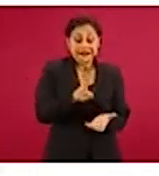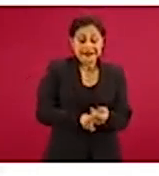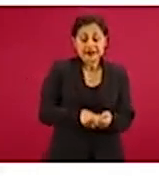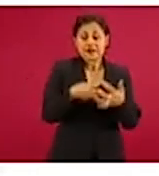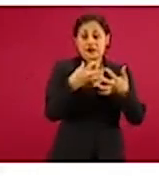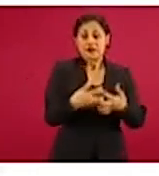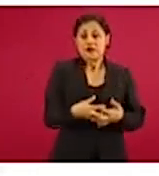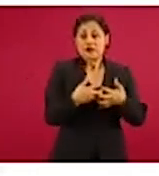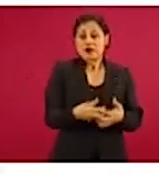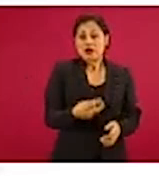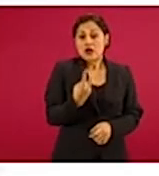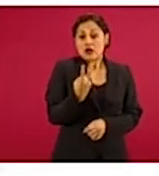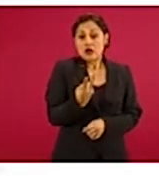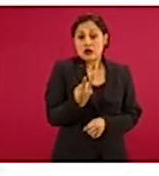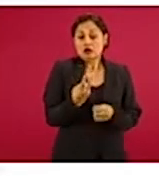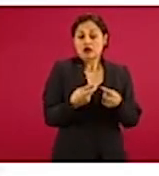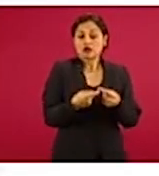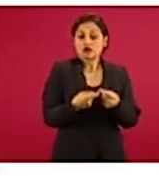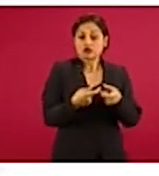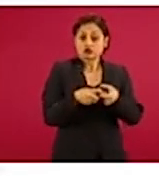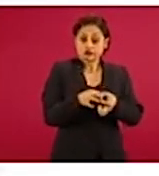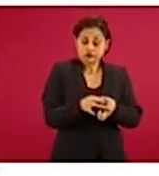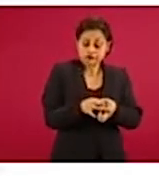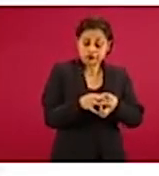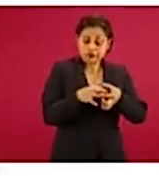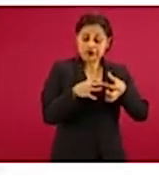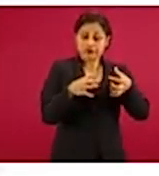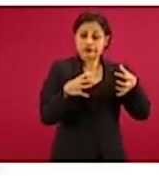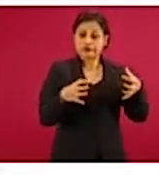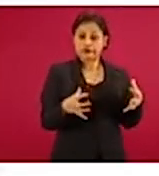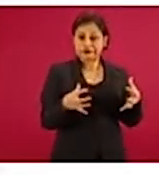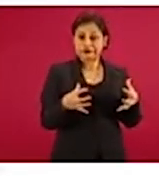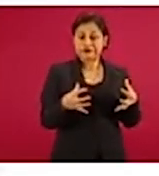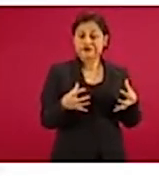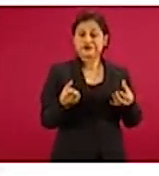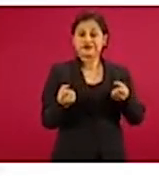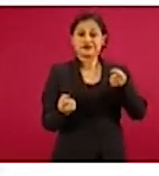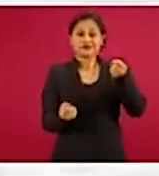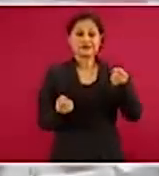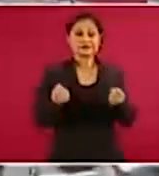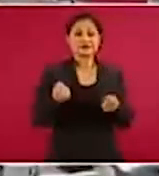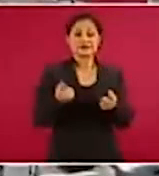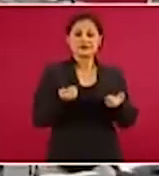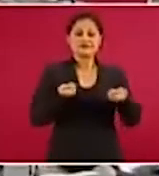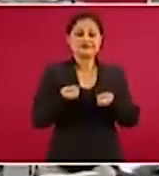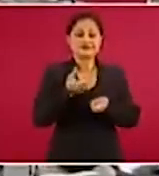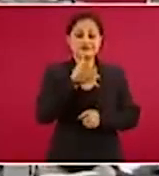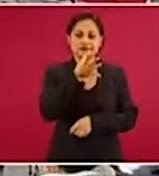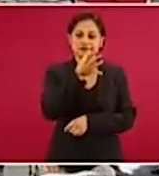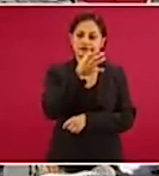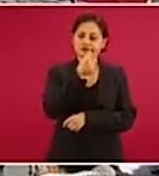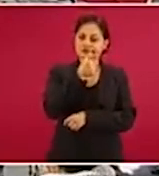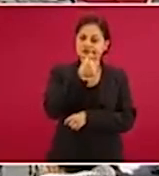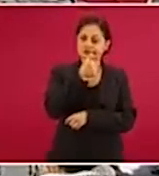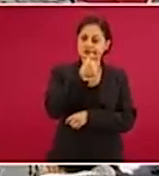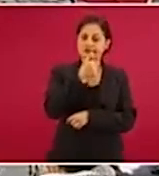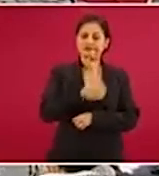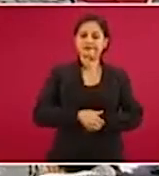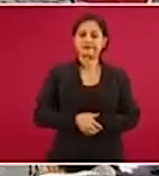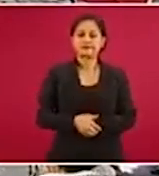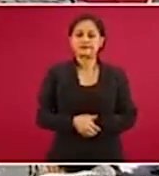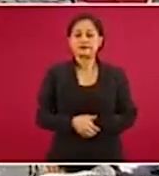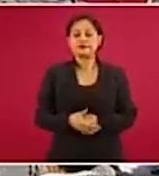se extendieron de manera simultánea sin haber sido comandados. ¿Cuáles son los